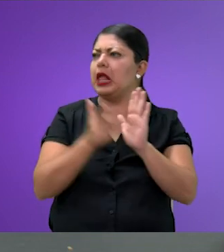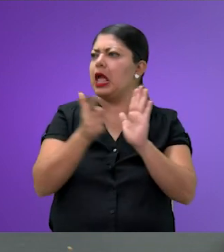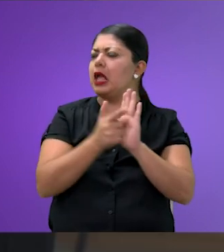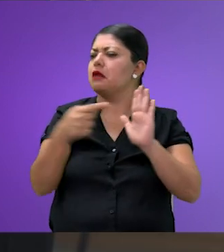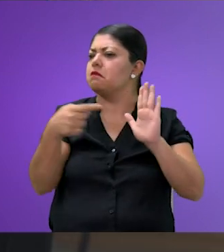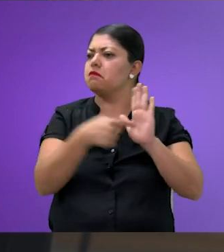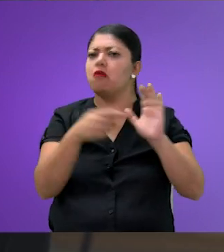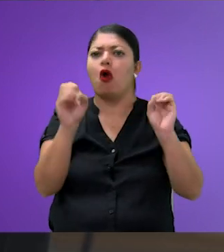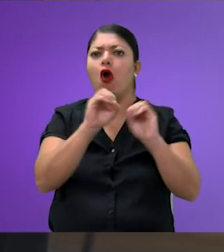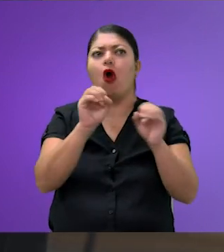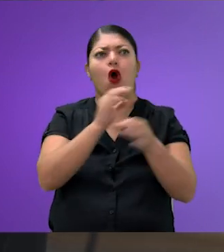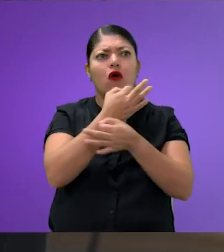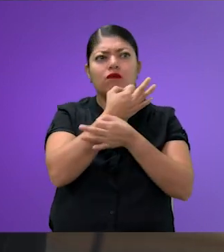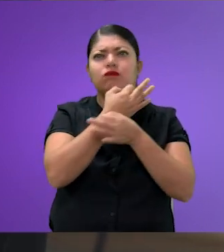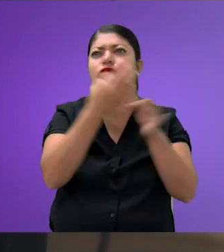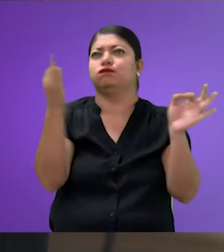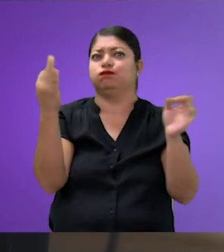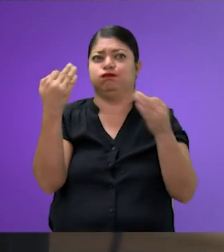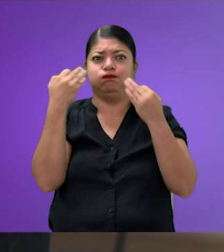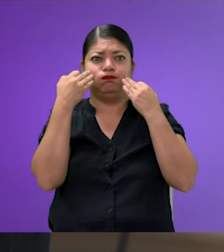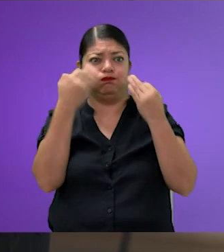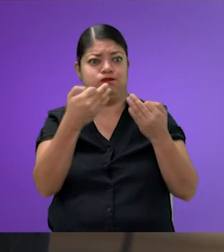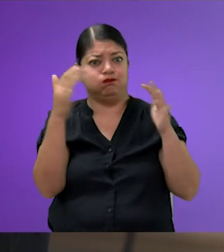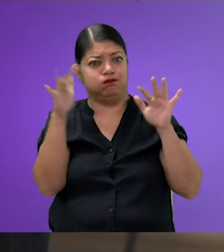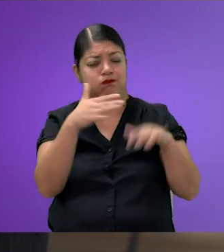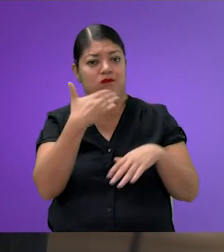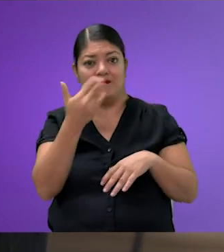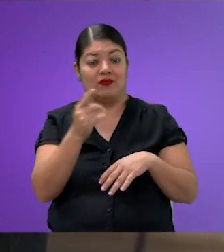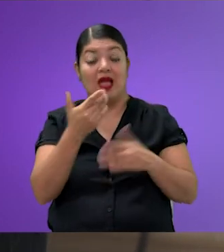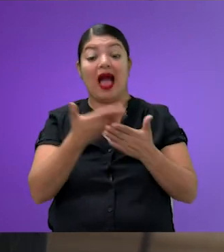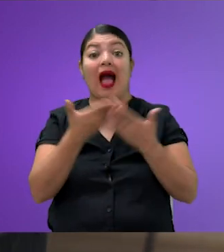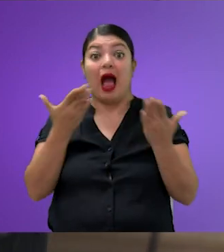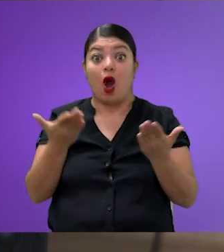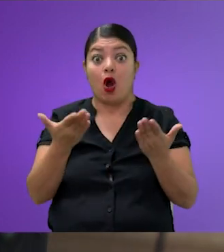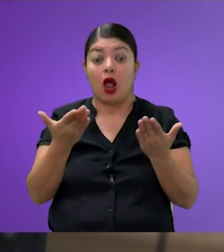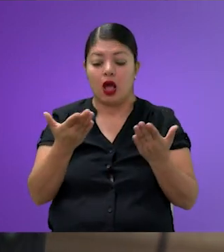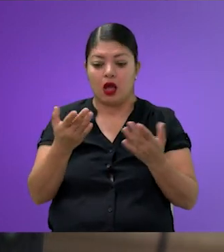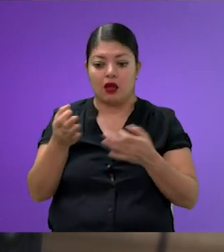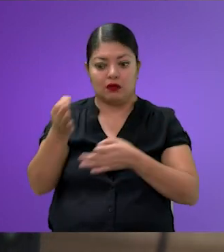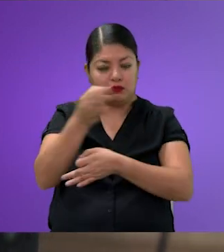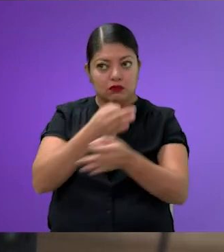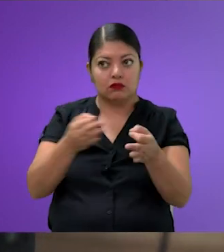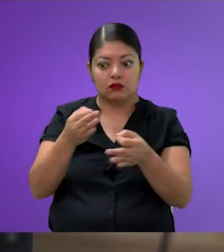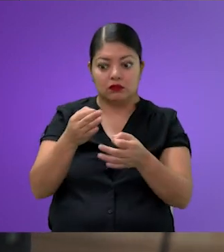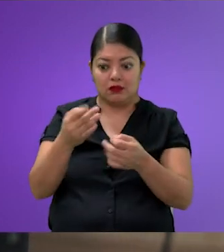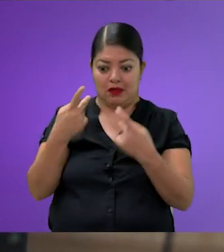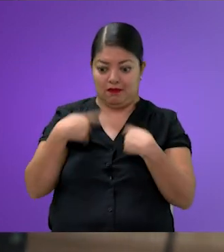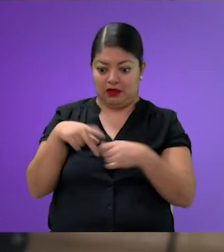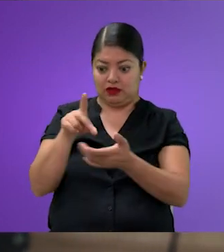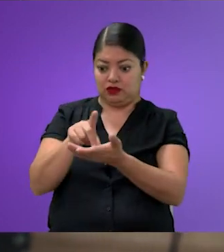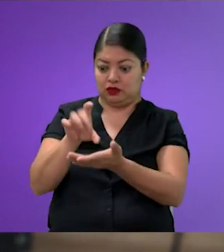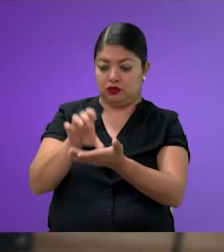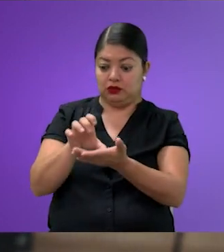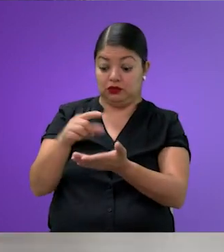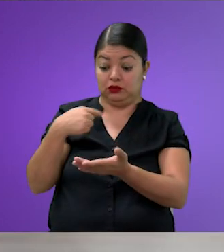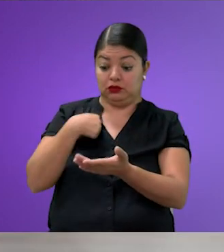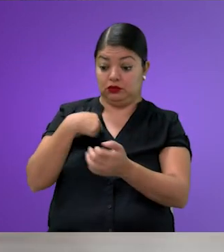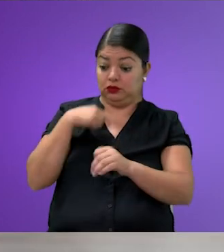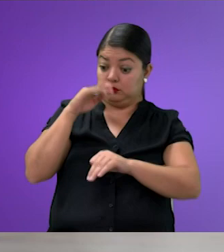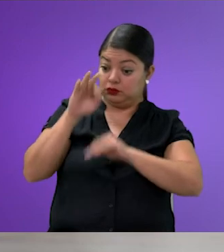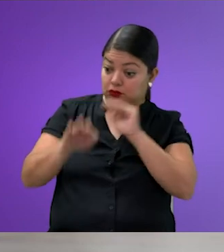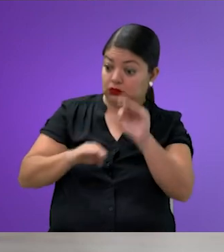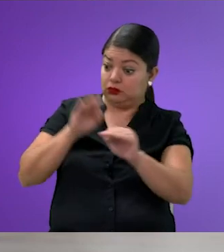visualizado antes, es esto. Que el cuidador también le dedica una gran parte de su vida